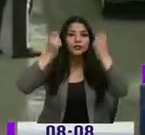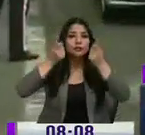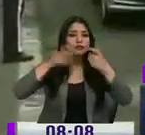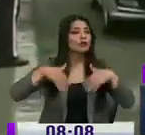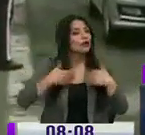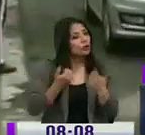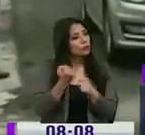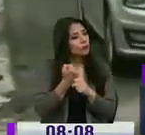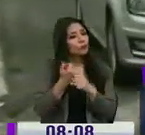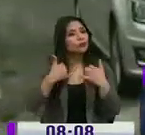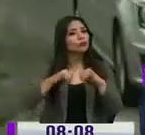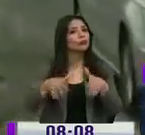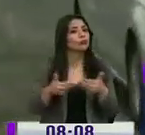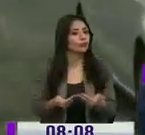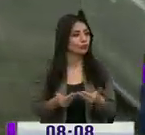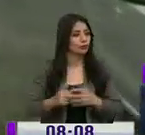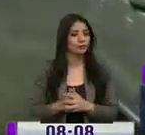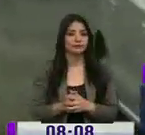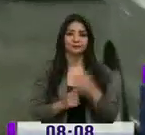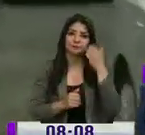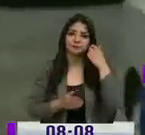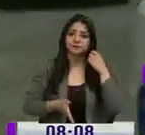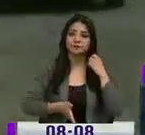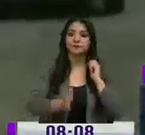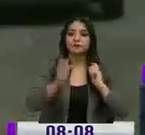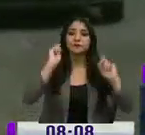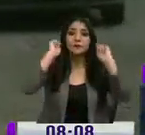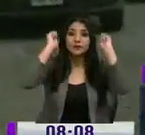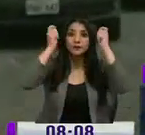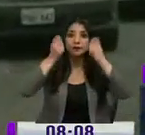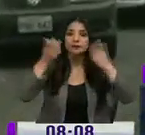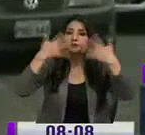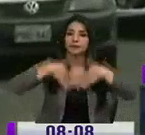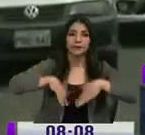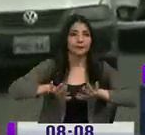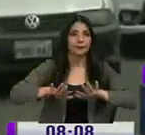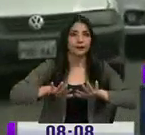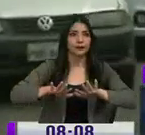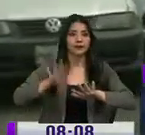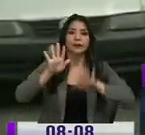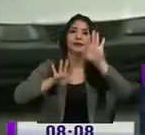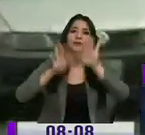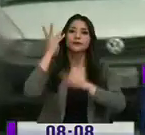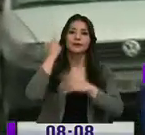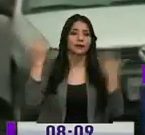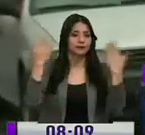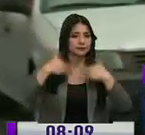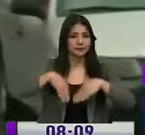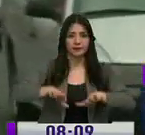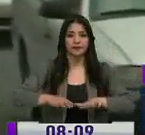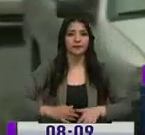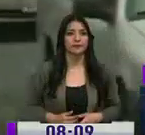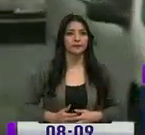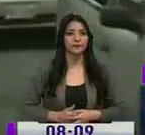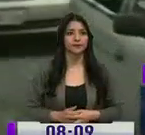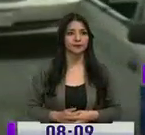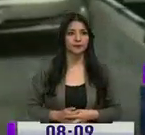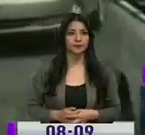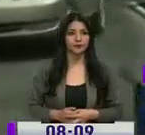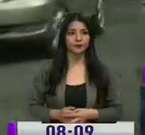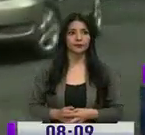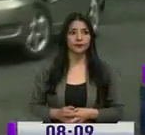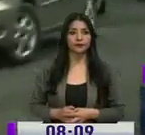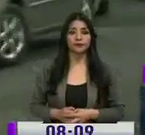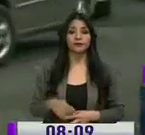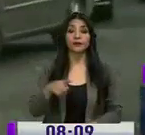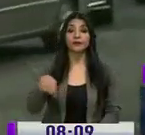trabajos en estos sectores? La avenida de las Chiris fue terminada ya hace 15 días. Están continuando en el